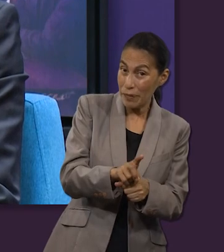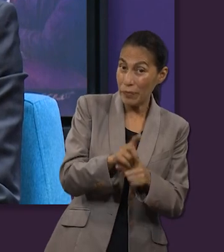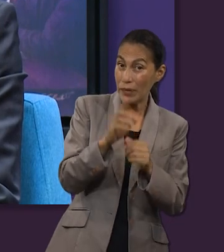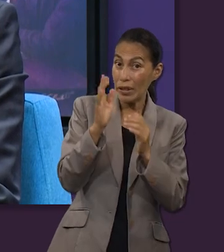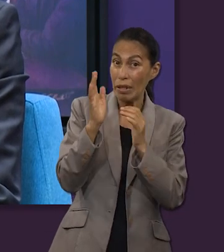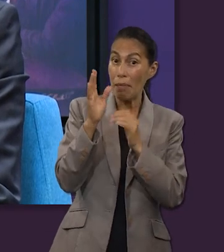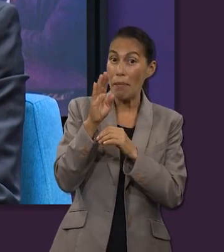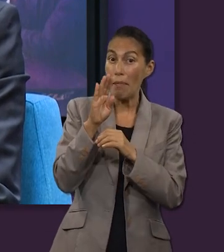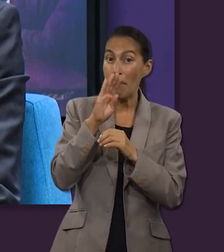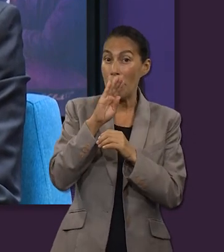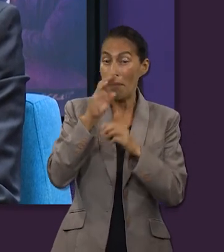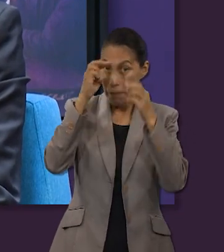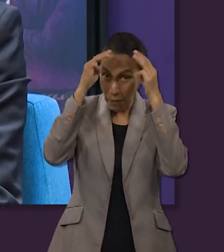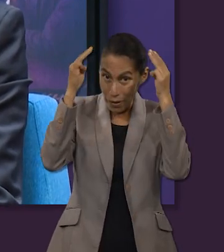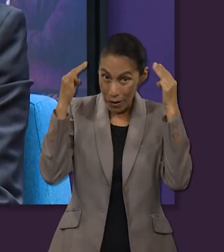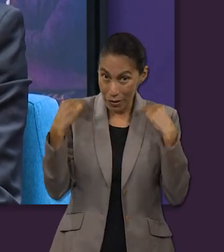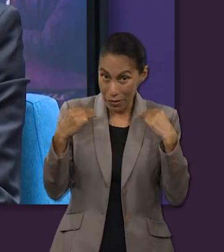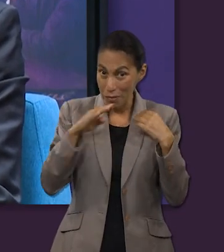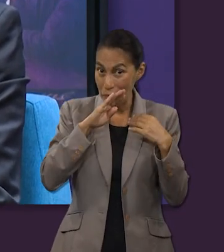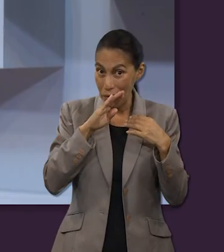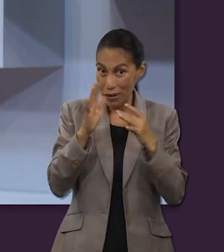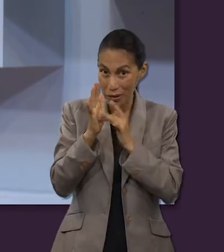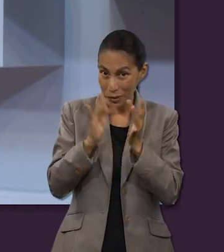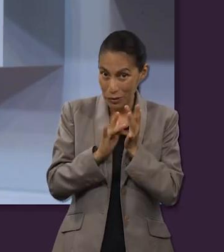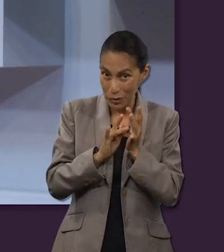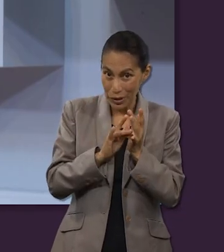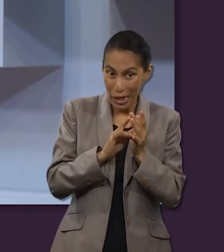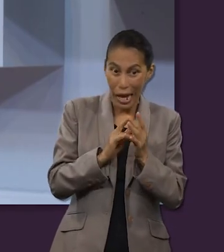María, madre de Jesús, empezó a vivir en la casa de Juan.